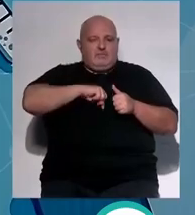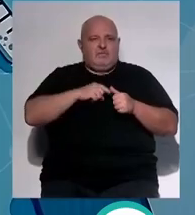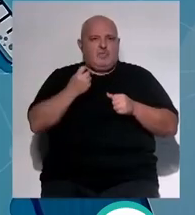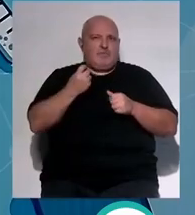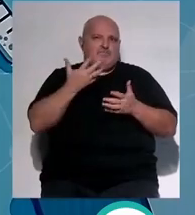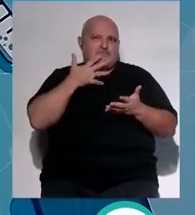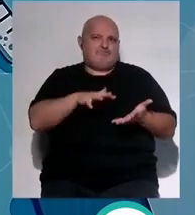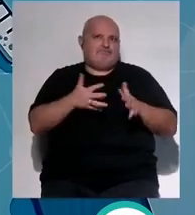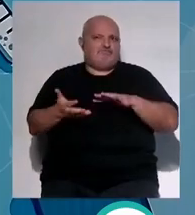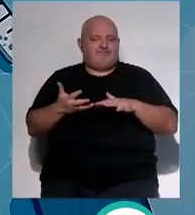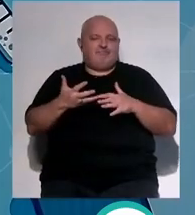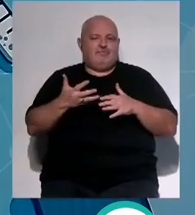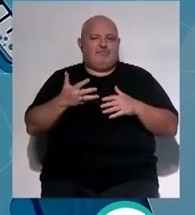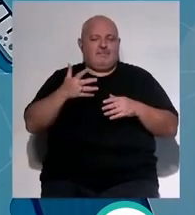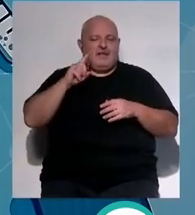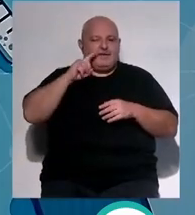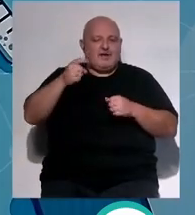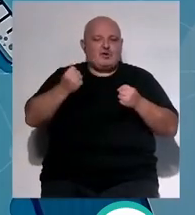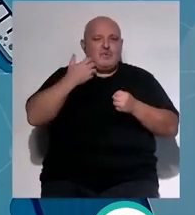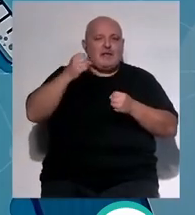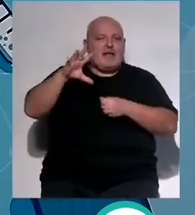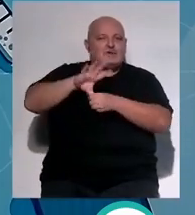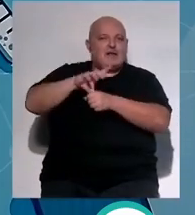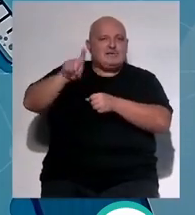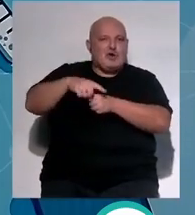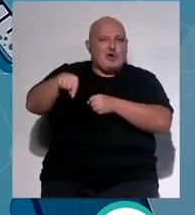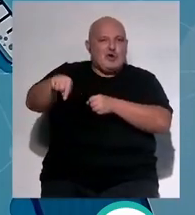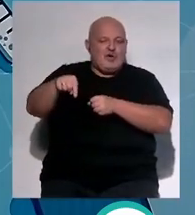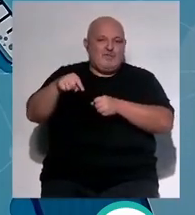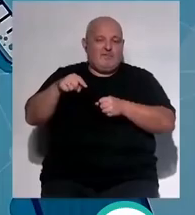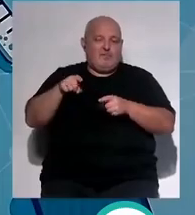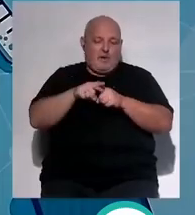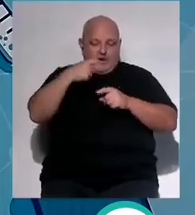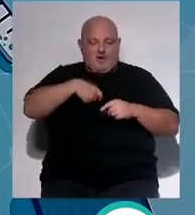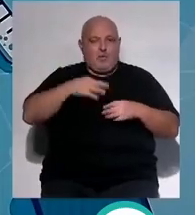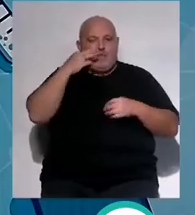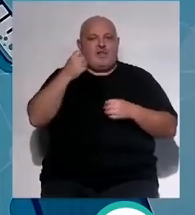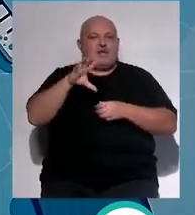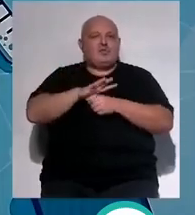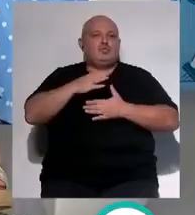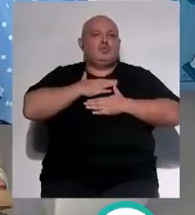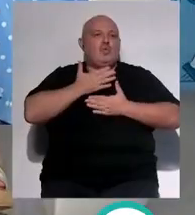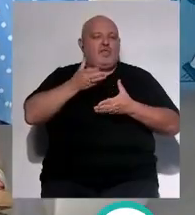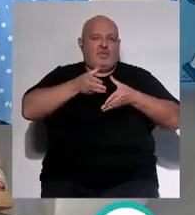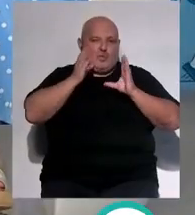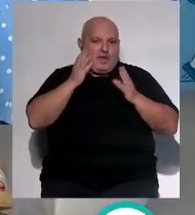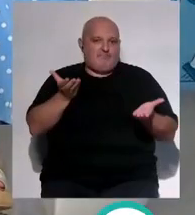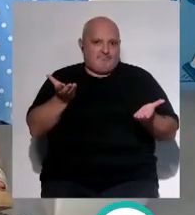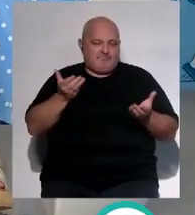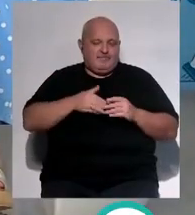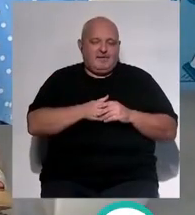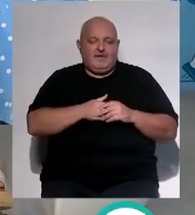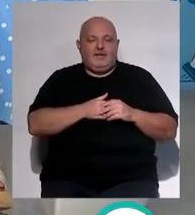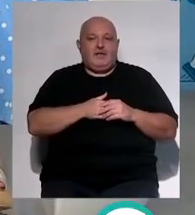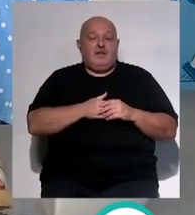batería o cuando vas a arrancar el coche mira si tienes gasolina pienso que el desayuno es fundamental para arrancar el día ojo que